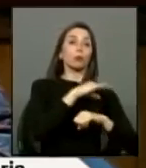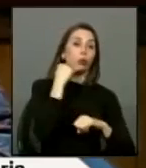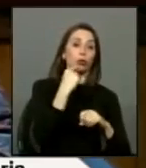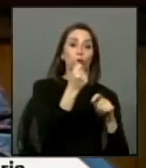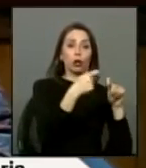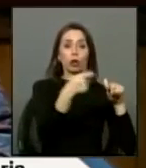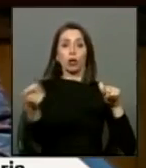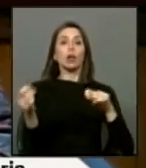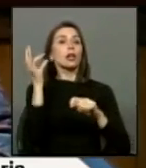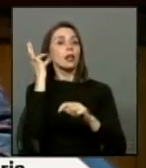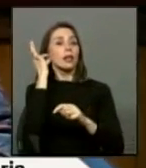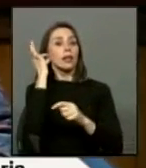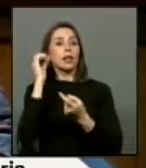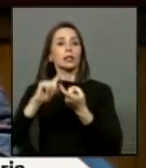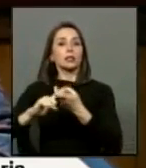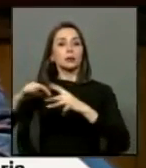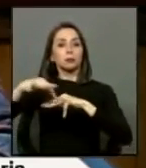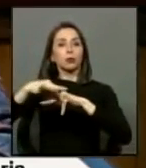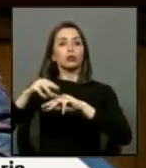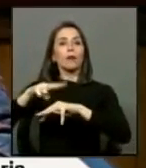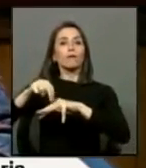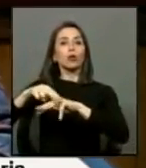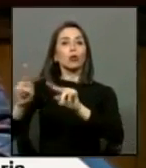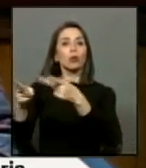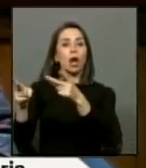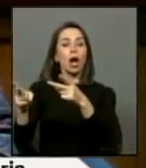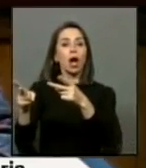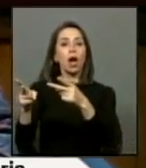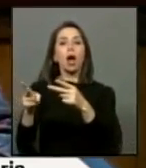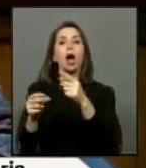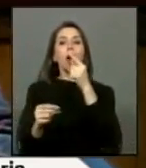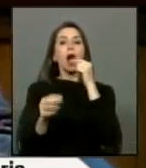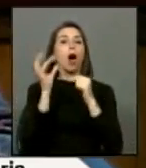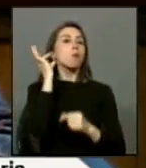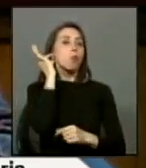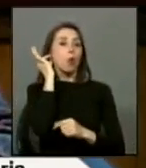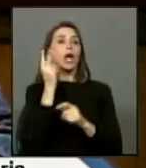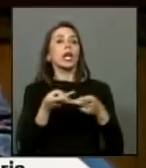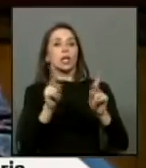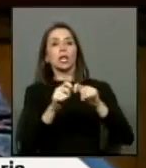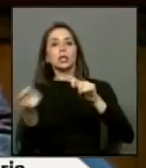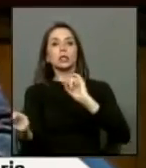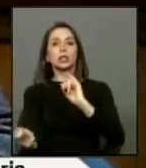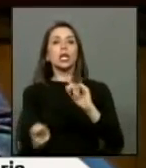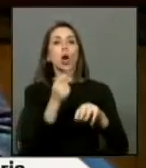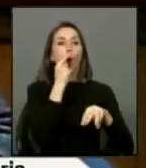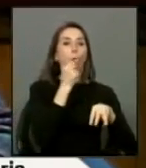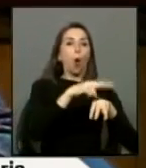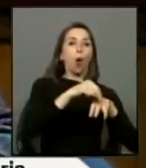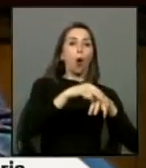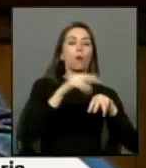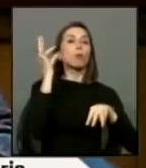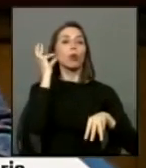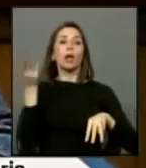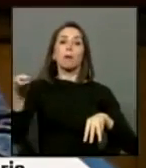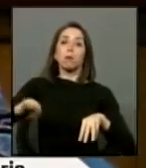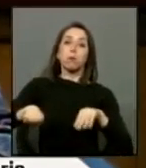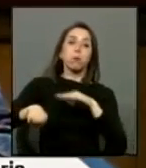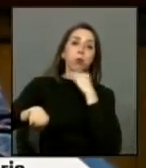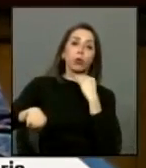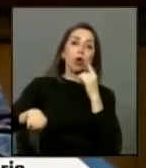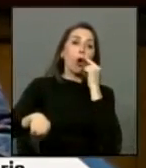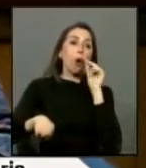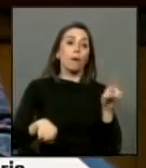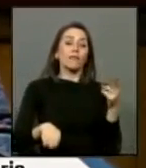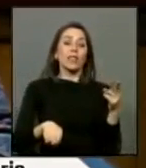entregado a la conyugue sobreviviente, siendo excluidos los conyugues sobrevivientes. La subsecretaria argumentó de que no